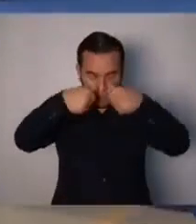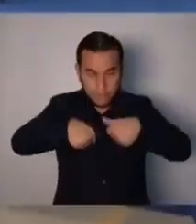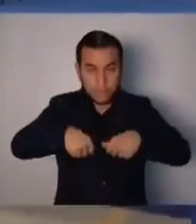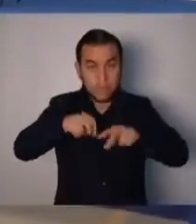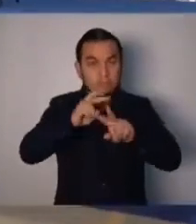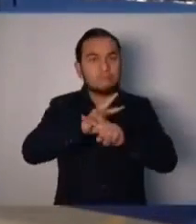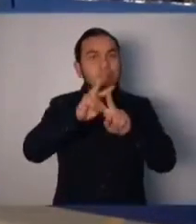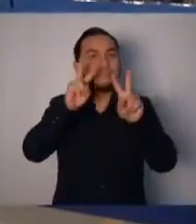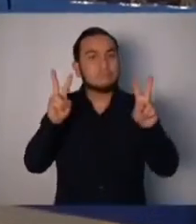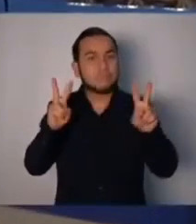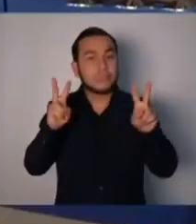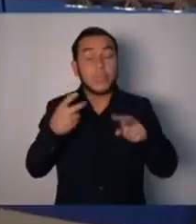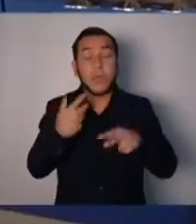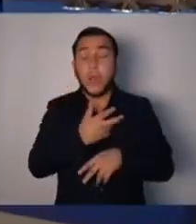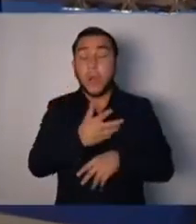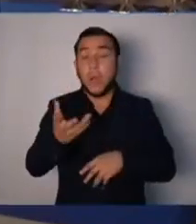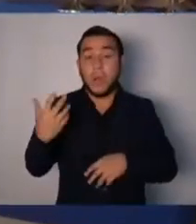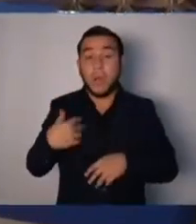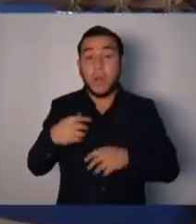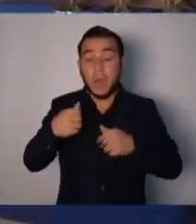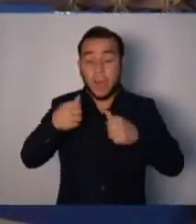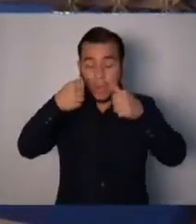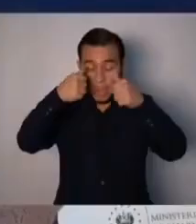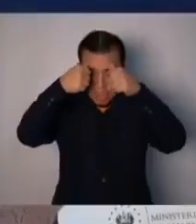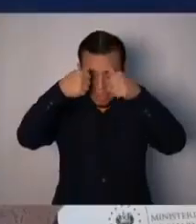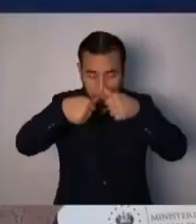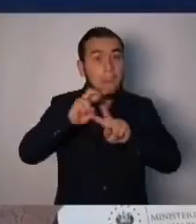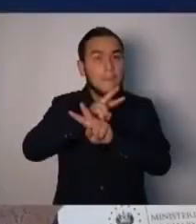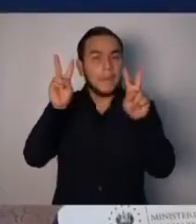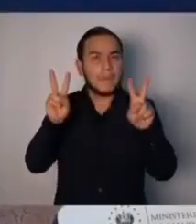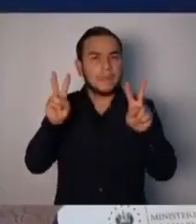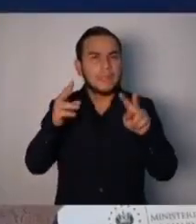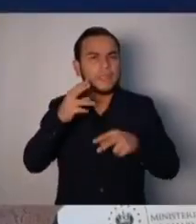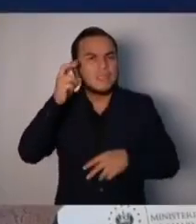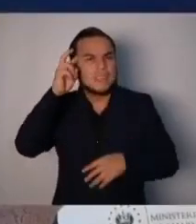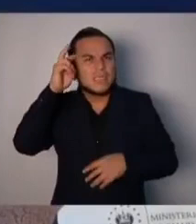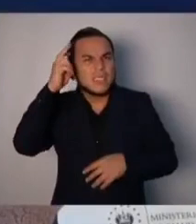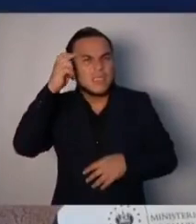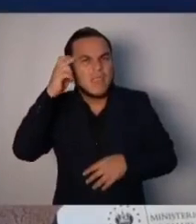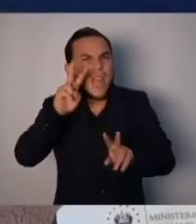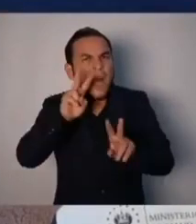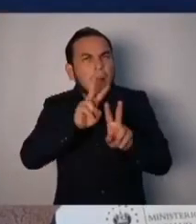Hay los acuerdos de paz. Paz. ¿Saben qué es lo que significa paz?